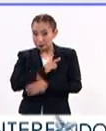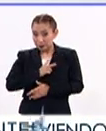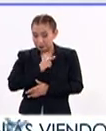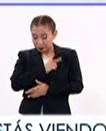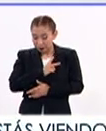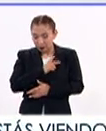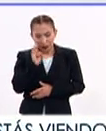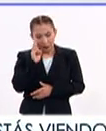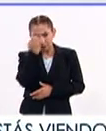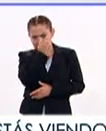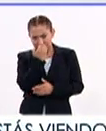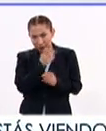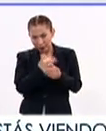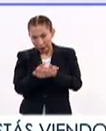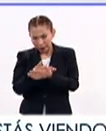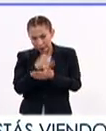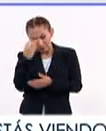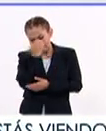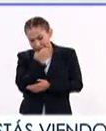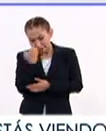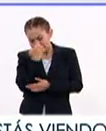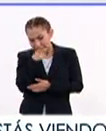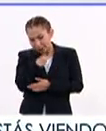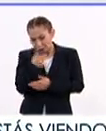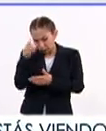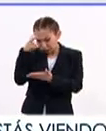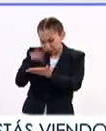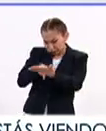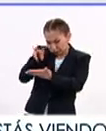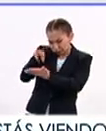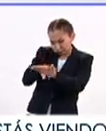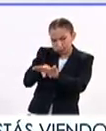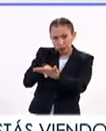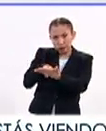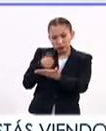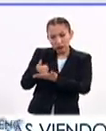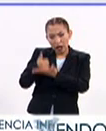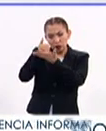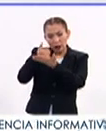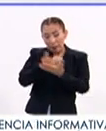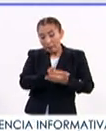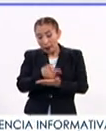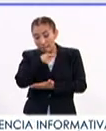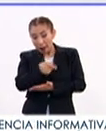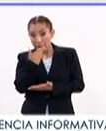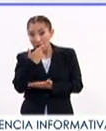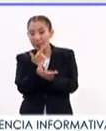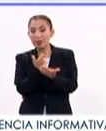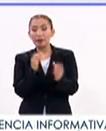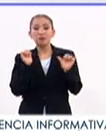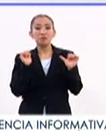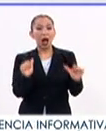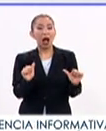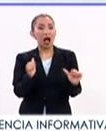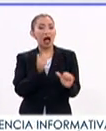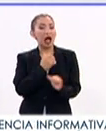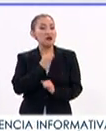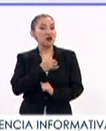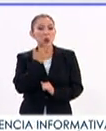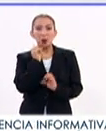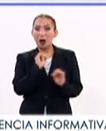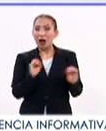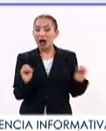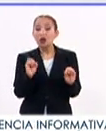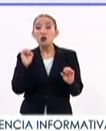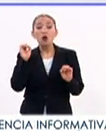esta valoración integral nos permitirá saber si el bebé está libre de la infección y hacer un